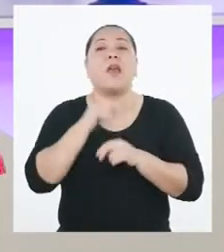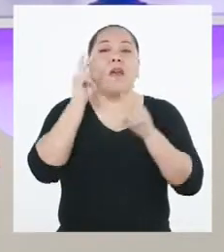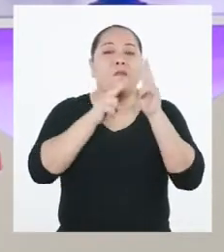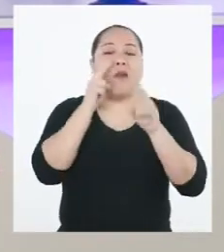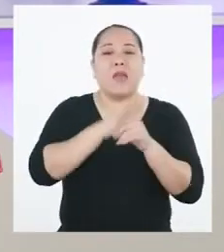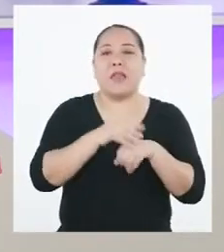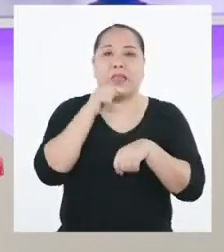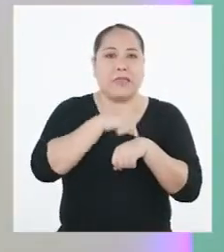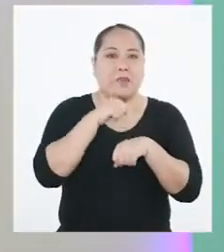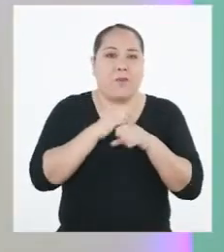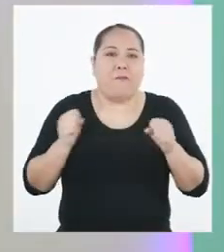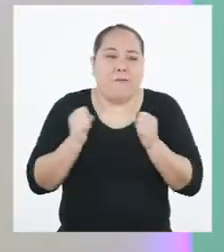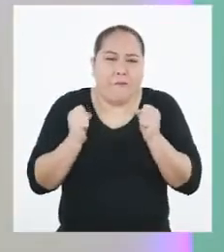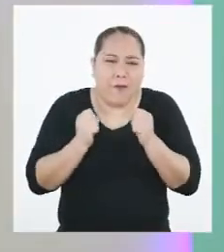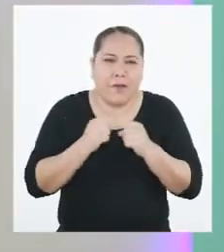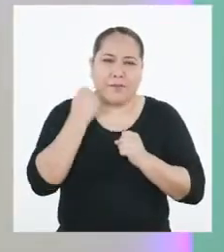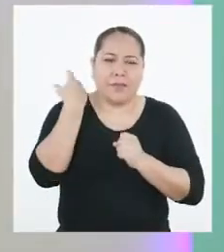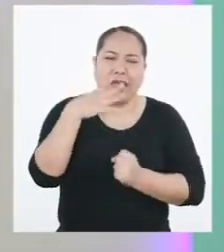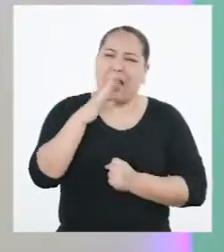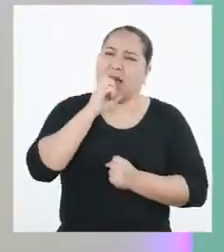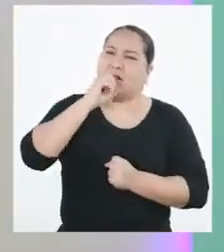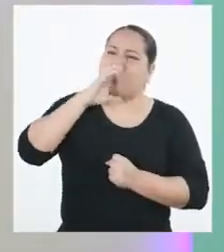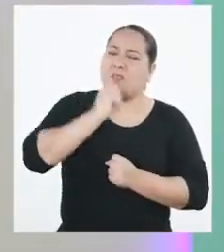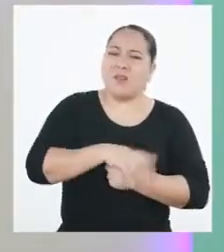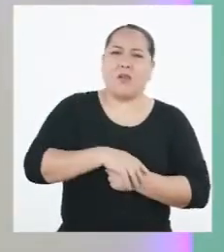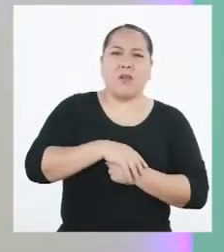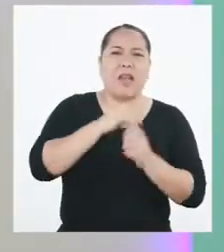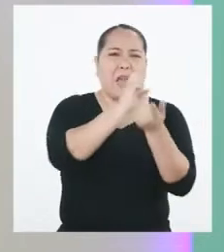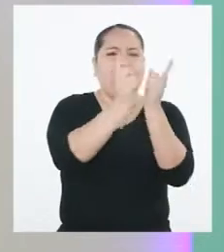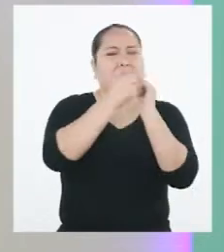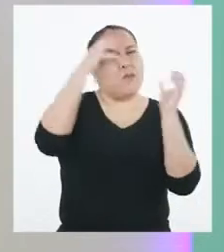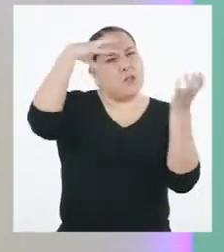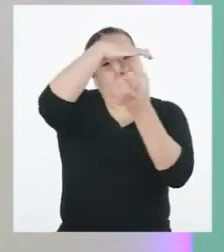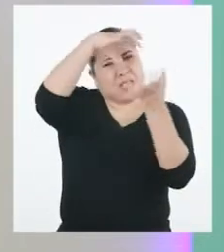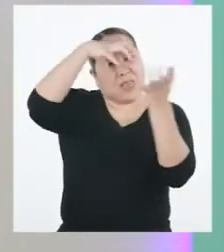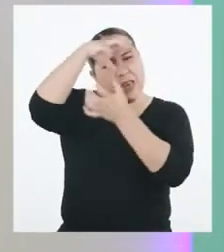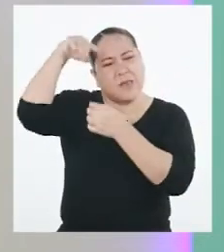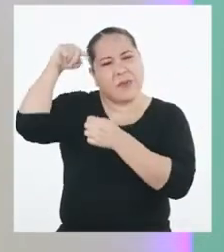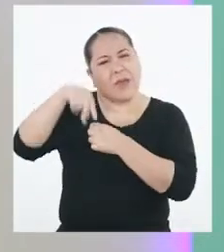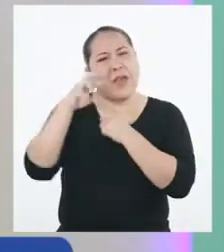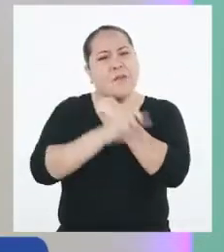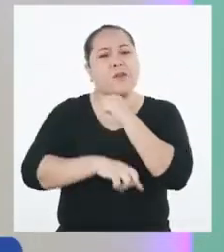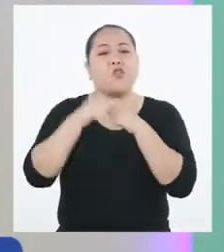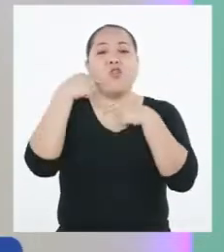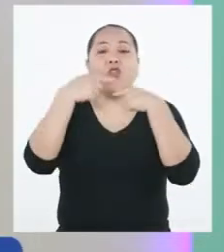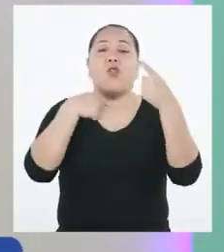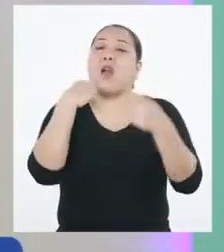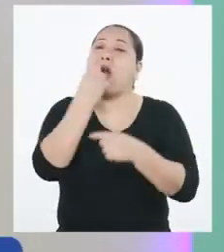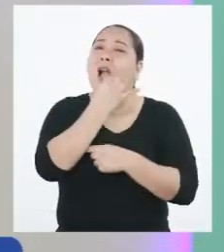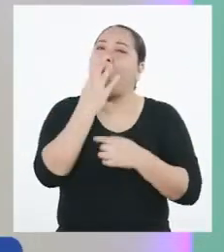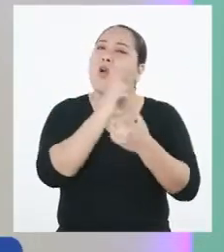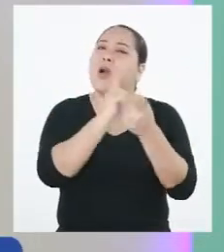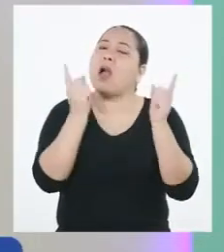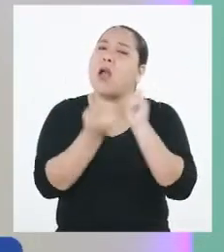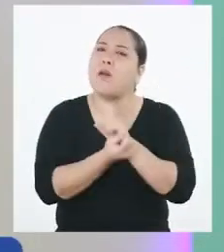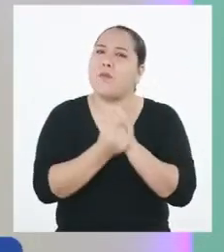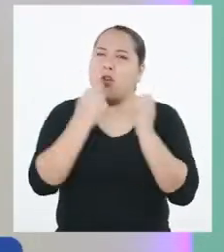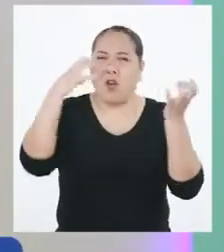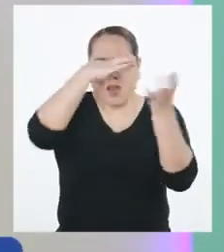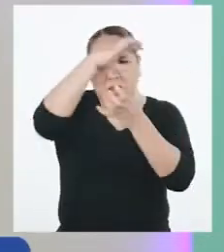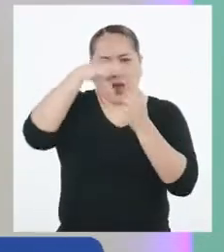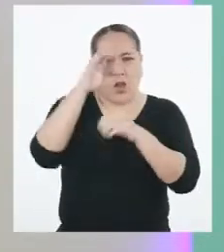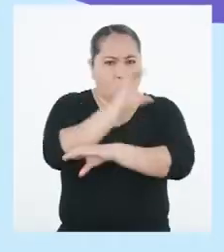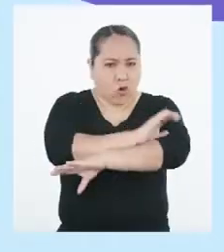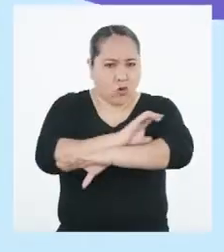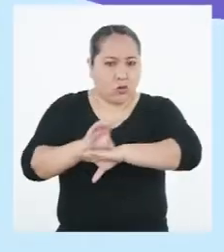los periodos de friaje. Ya que estamos hablando sobre los fenómenos climatológicos de nuestro país, ¿nos puedes contar sobre algún fenómeno climatológico